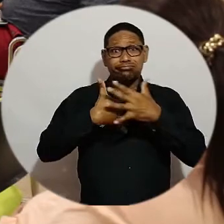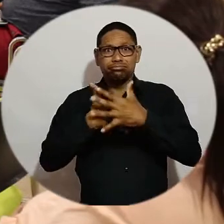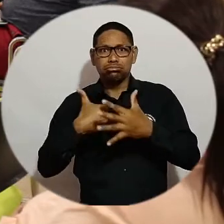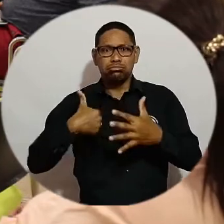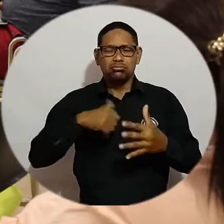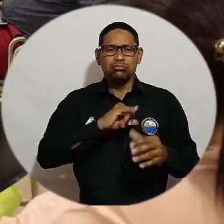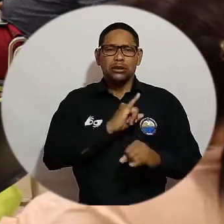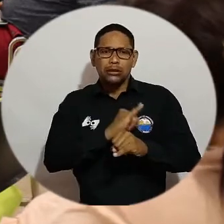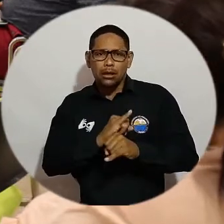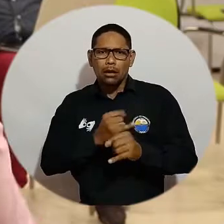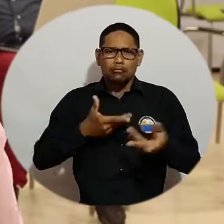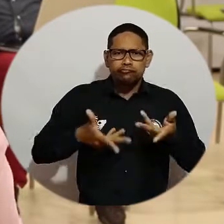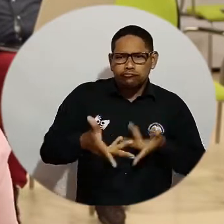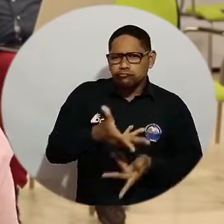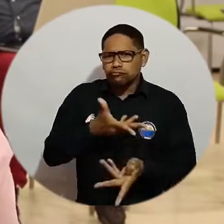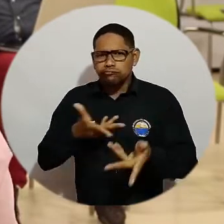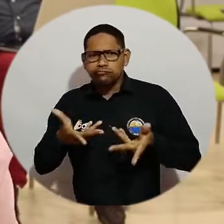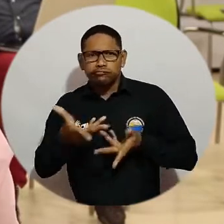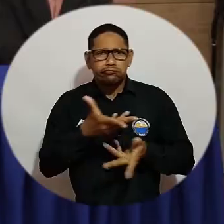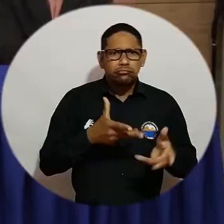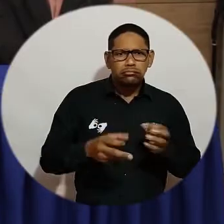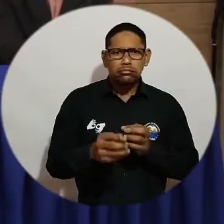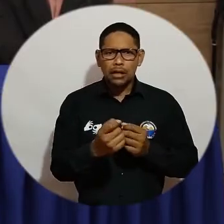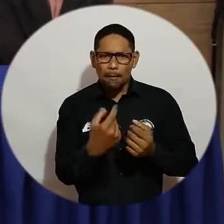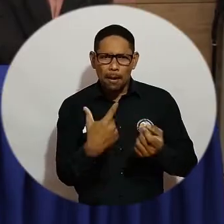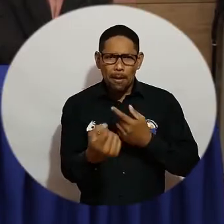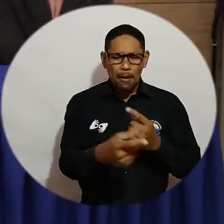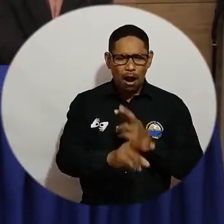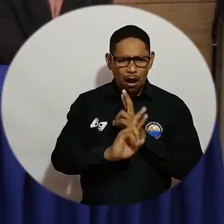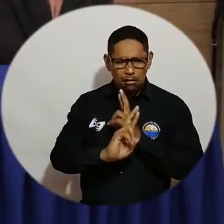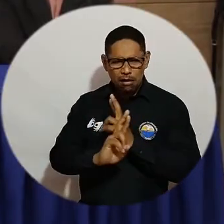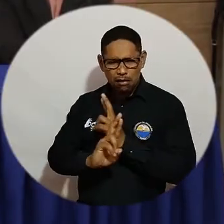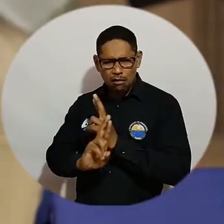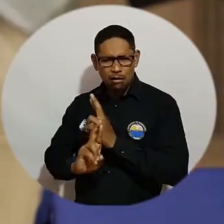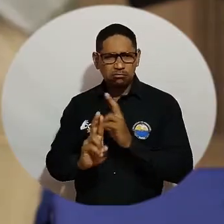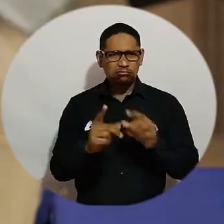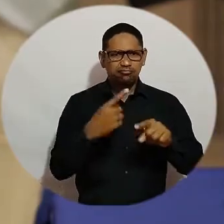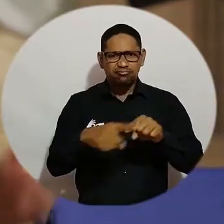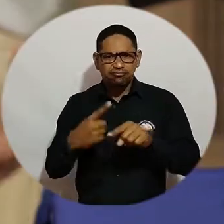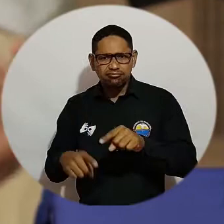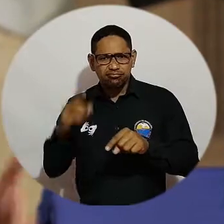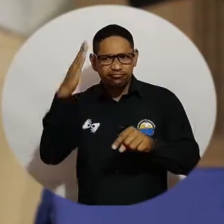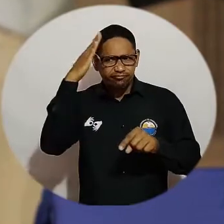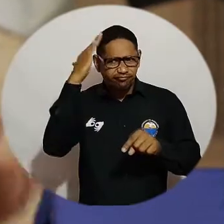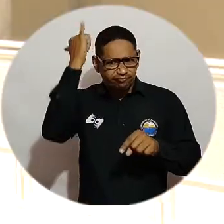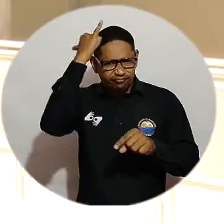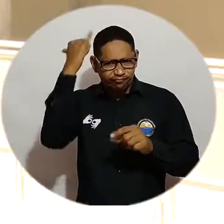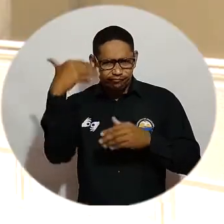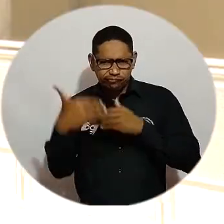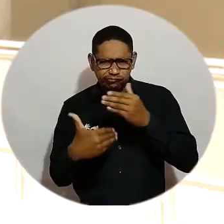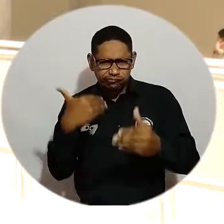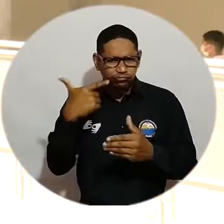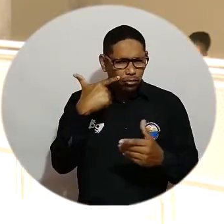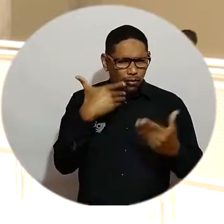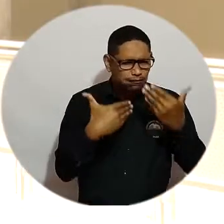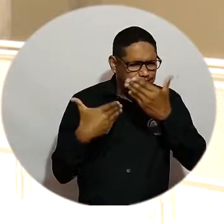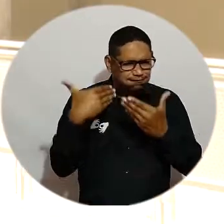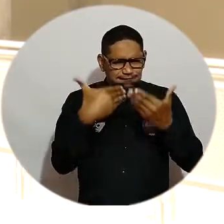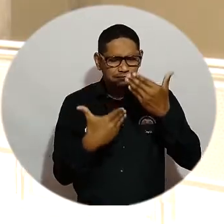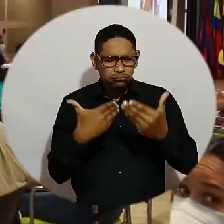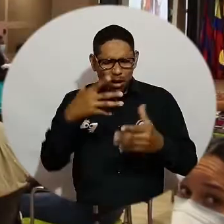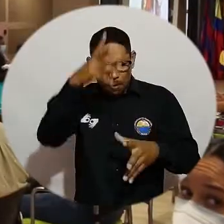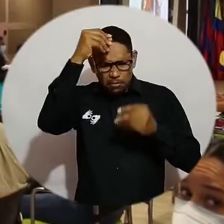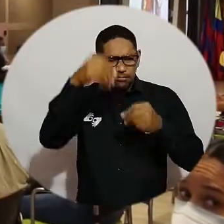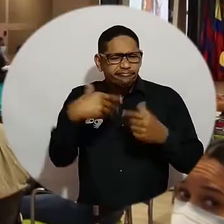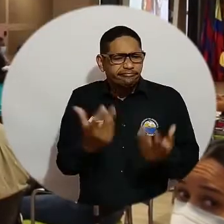interactuamos directamente con las instituciones y tratamos de responder de la forma más pedagógica posible qué vamos a estar evaluando en